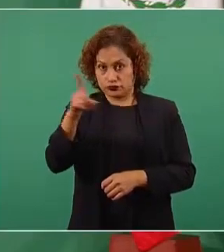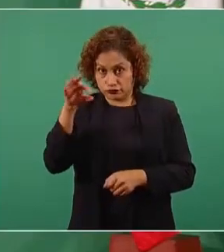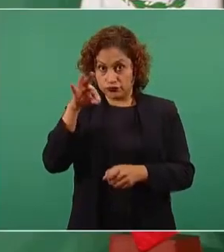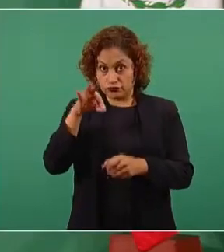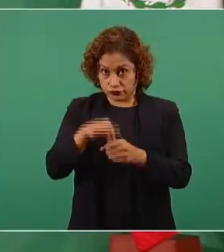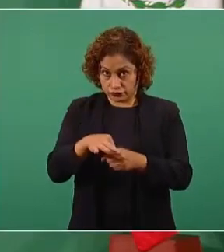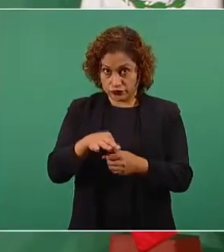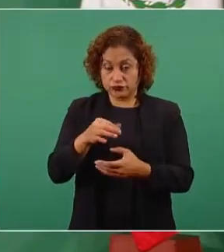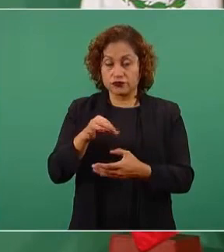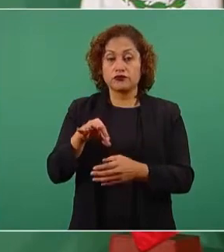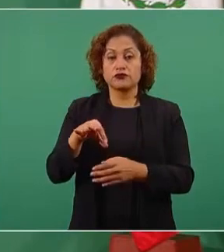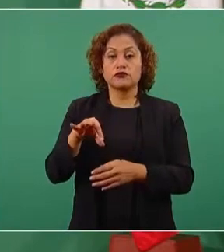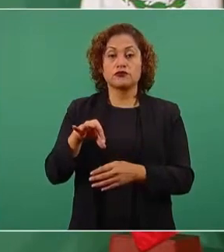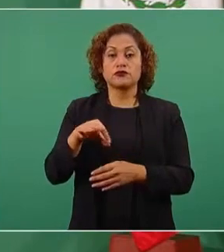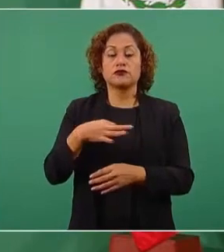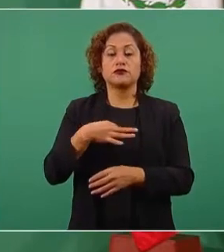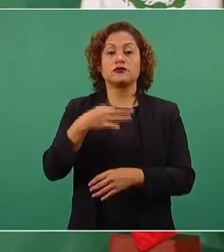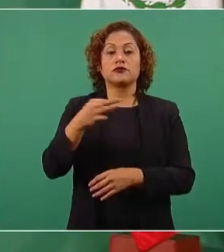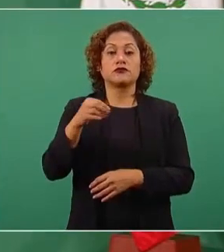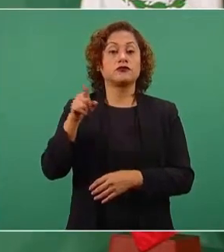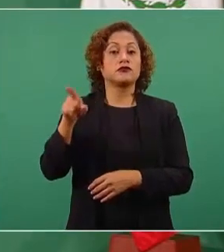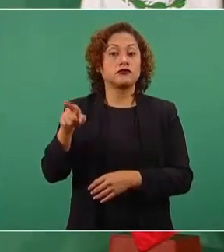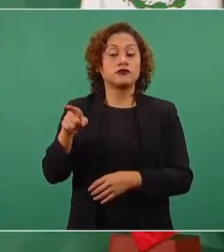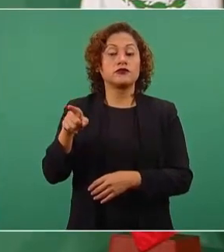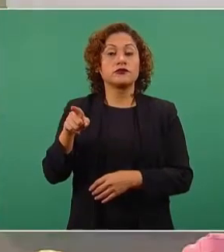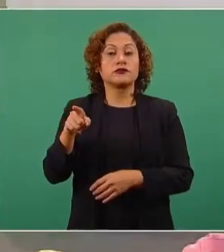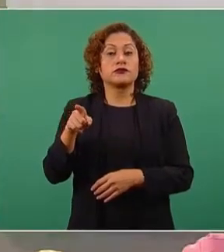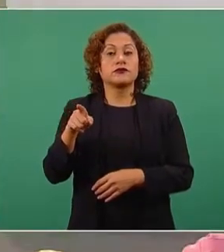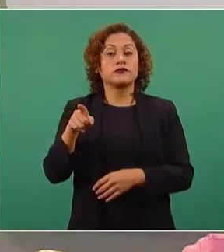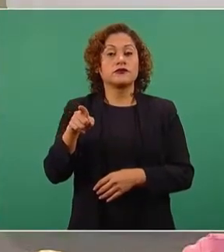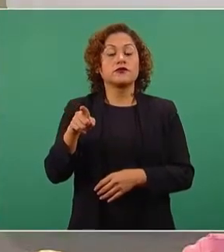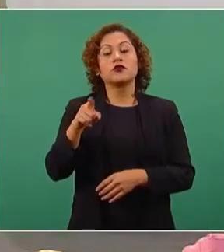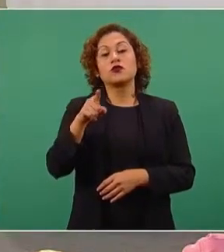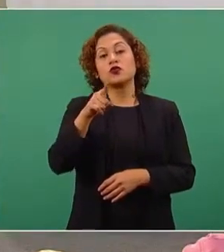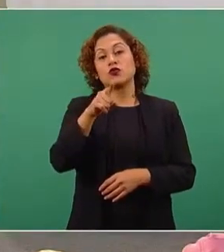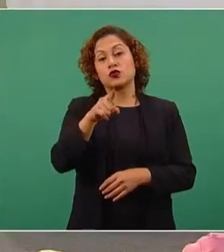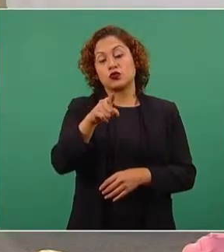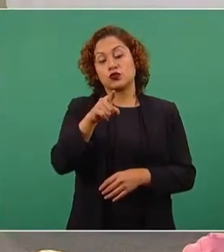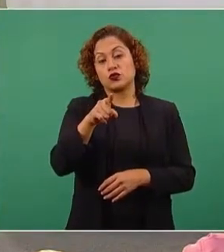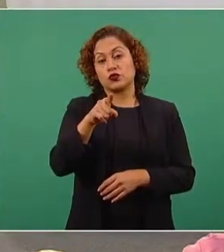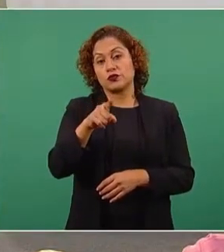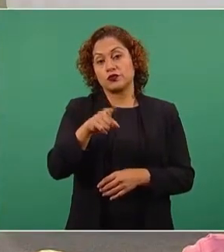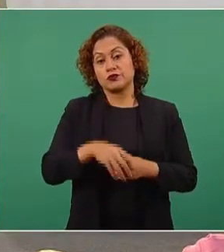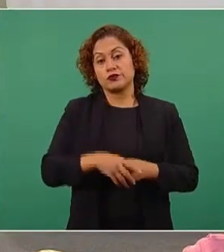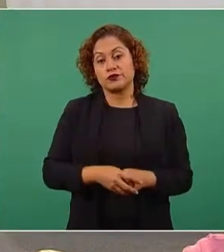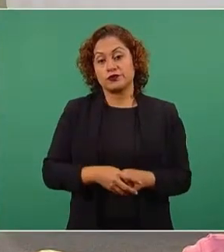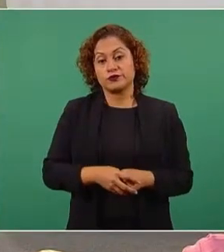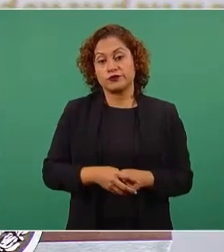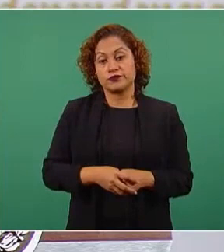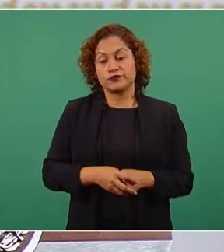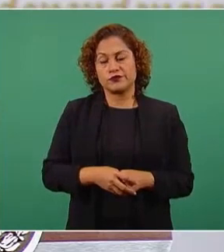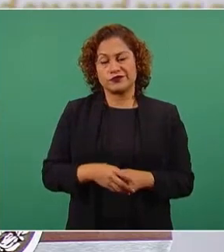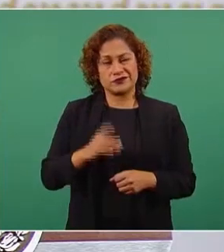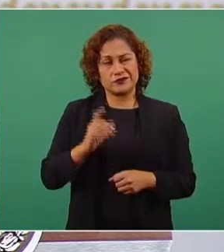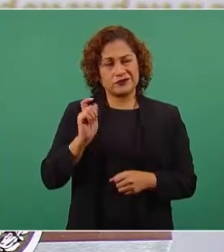vas a tener, no sé si